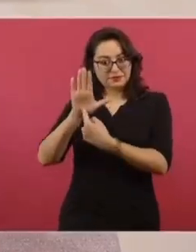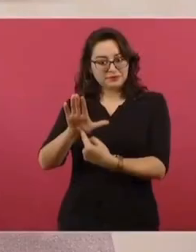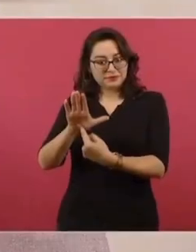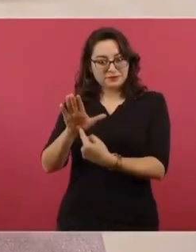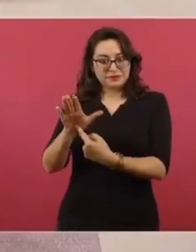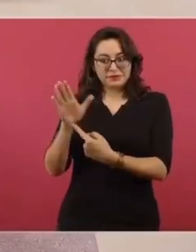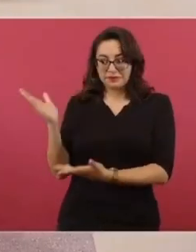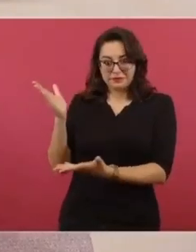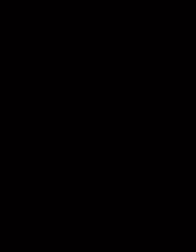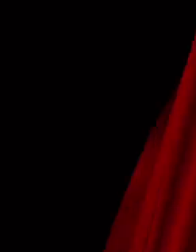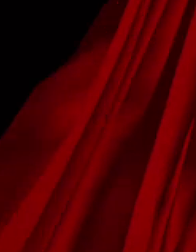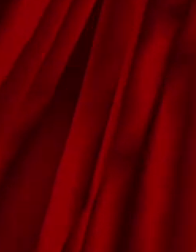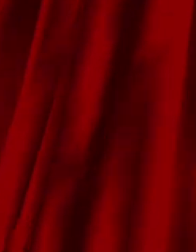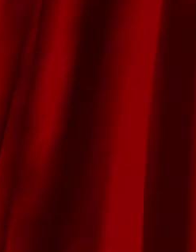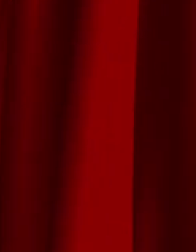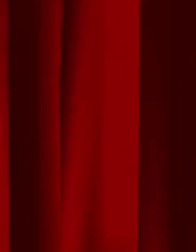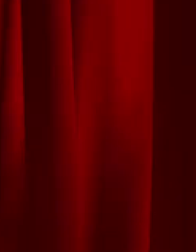La realidad. ¡Gracias!